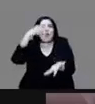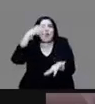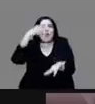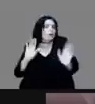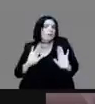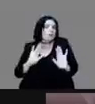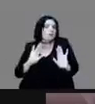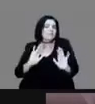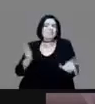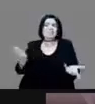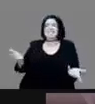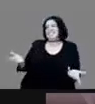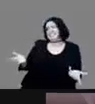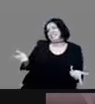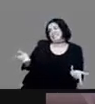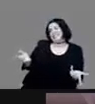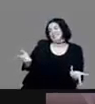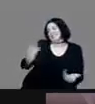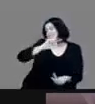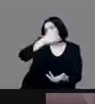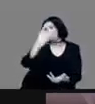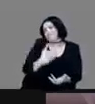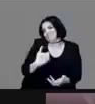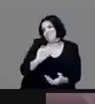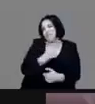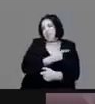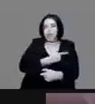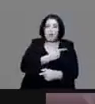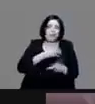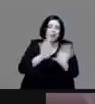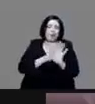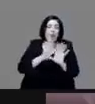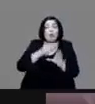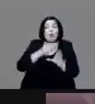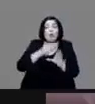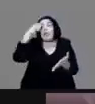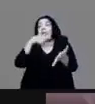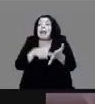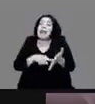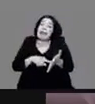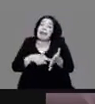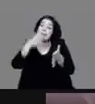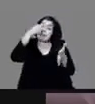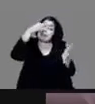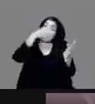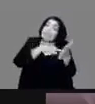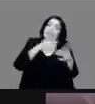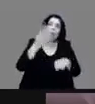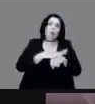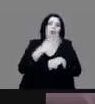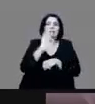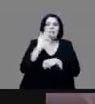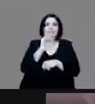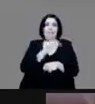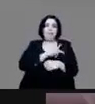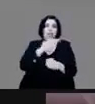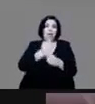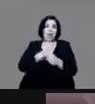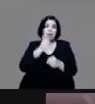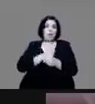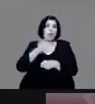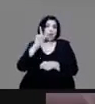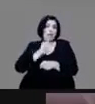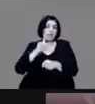me gusta caer en especulaciones porque bueno si mi abuelita tuviera ruedas a lo mejor era bicicleta bueno